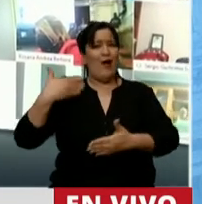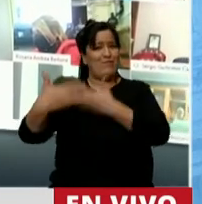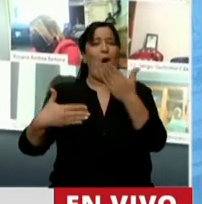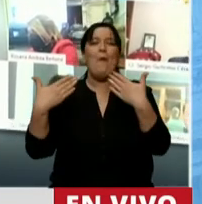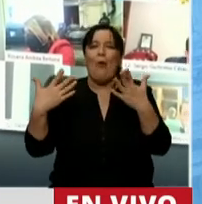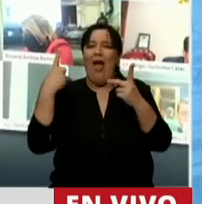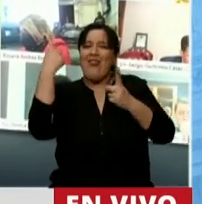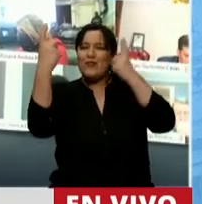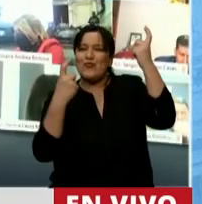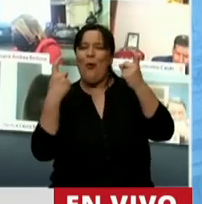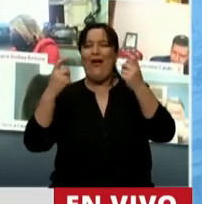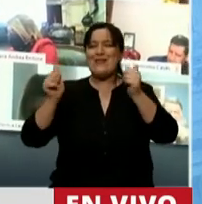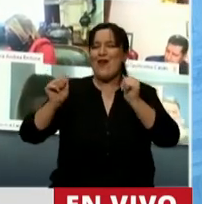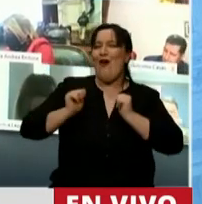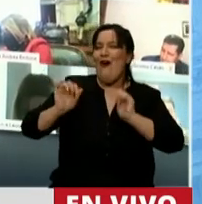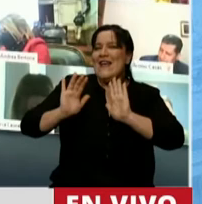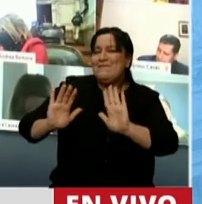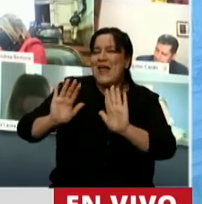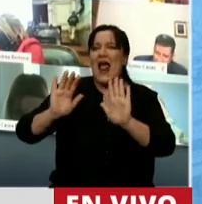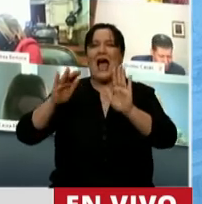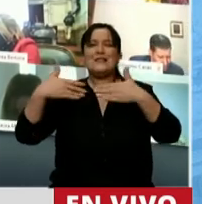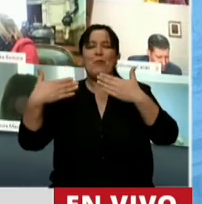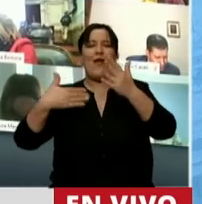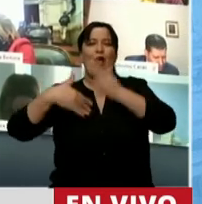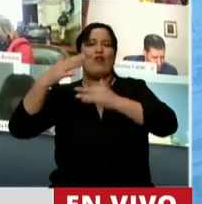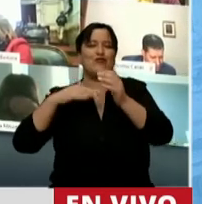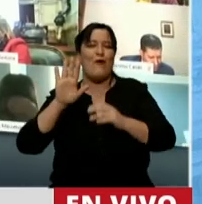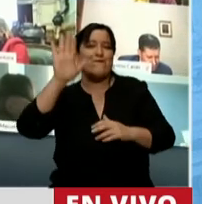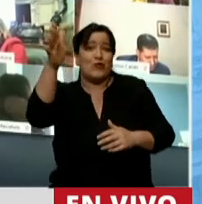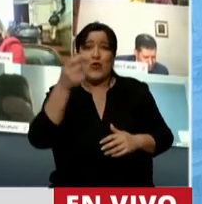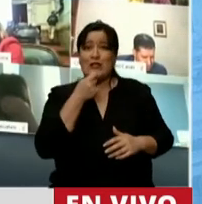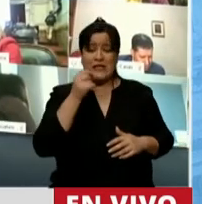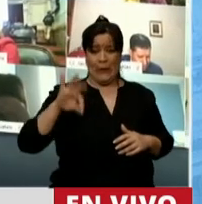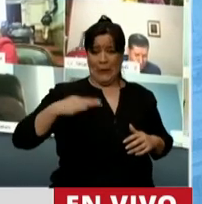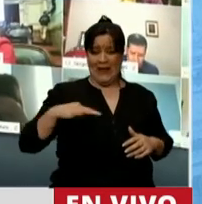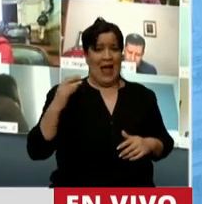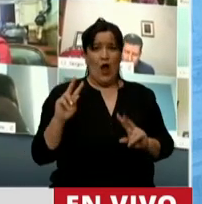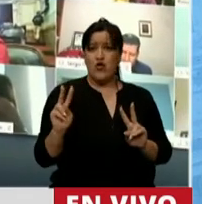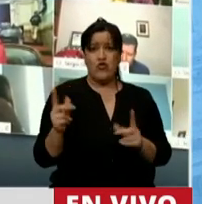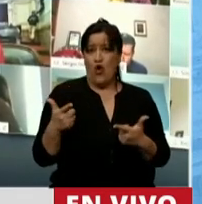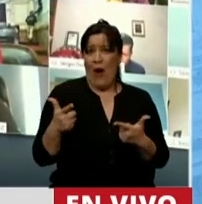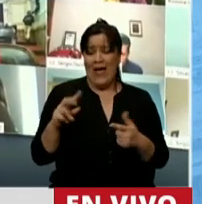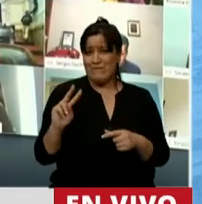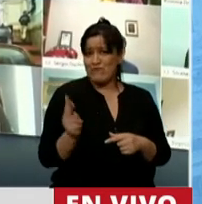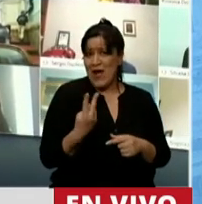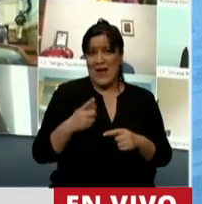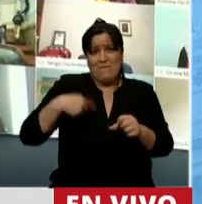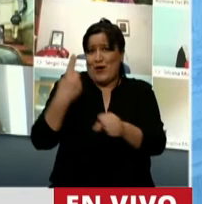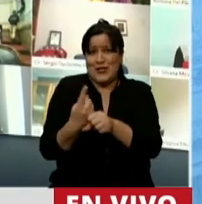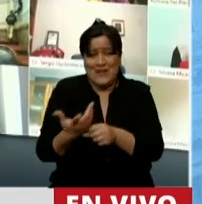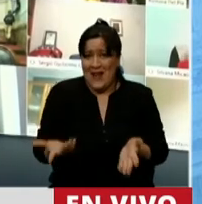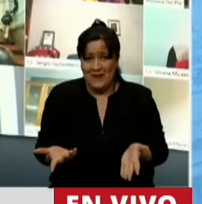sueño y esperanza para seguir construyendo un futuro. Sin vida, nada de esto sería posible. En Argentina,